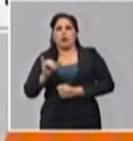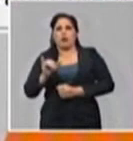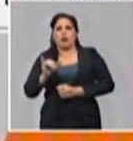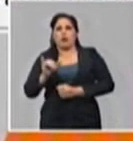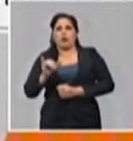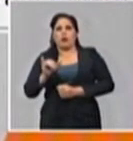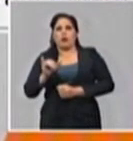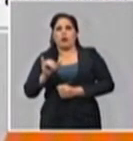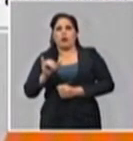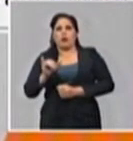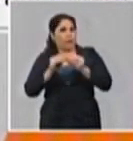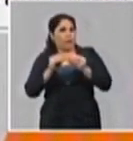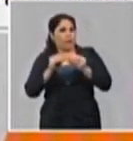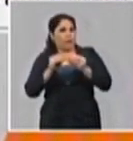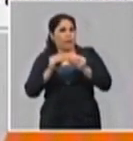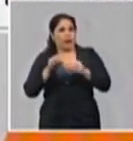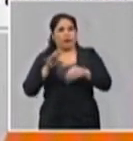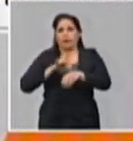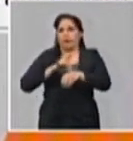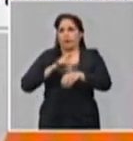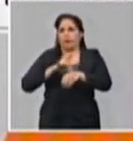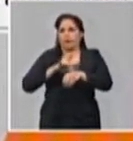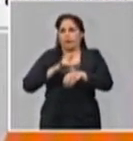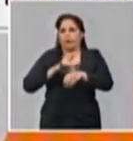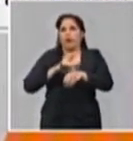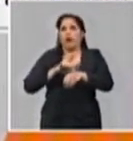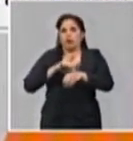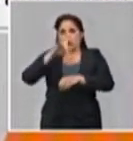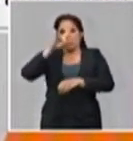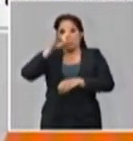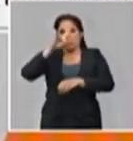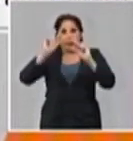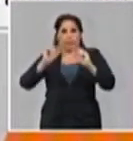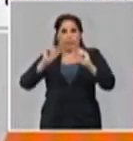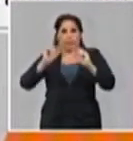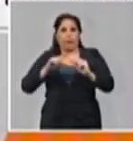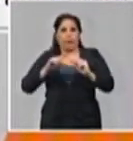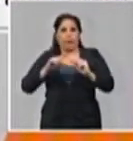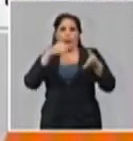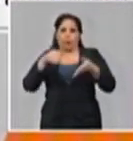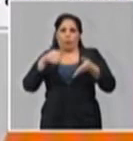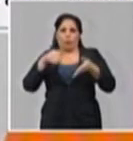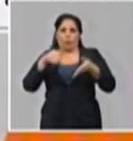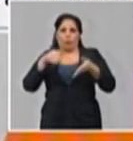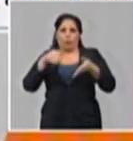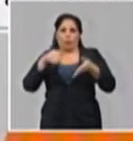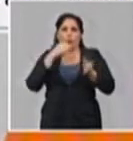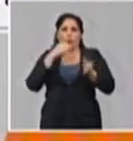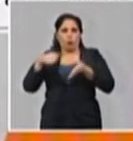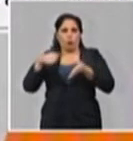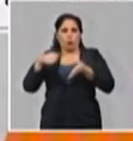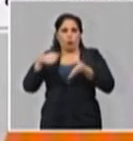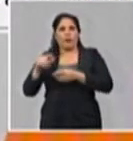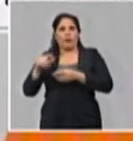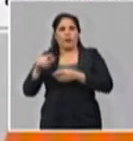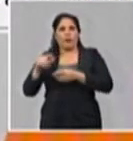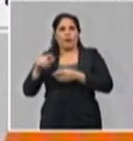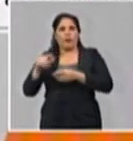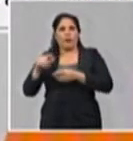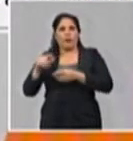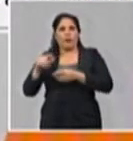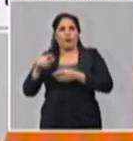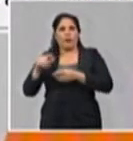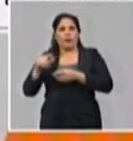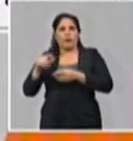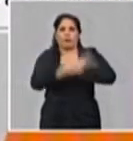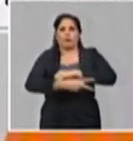con transmisión de la enfermedad y si es menor la letalidad como se han comportado en el resto de los países.